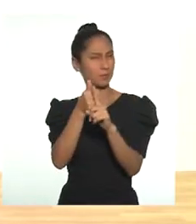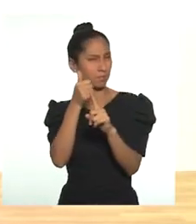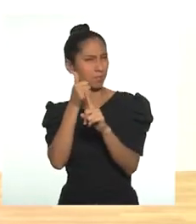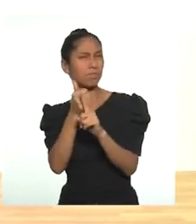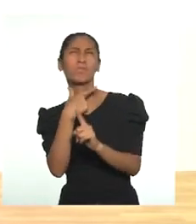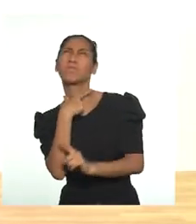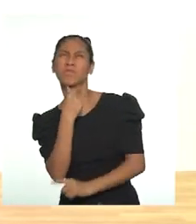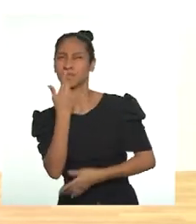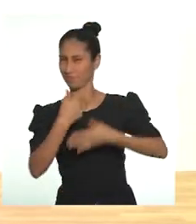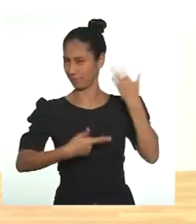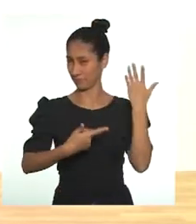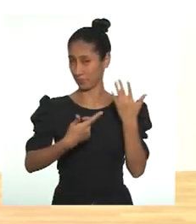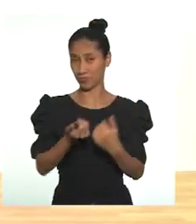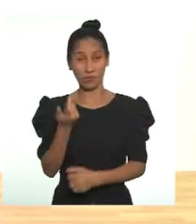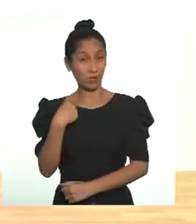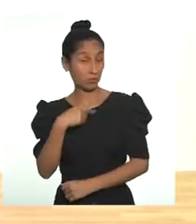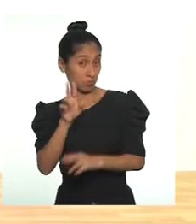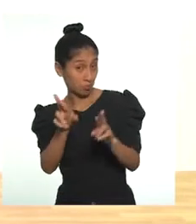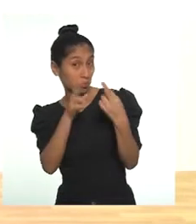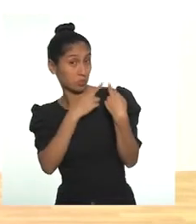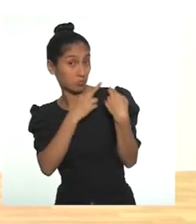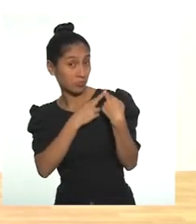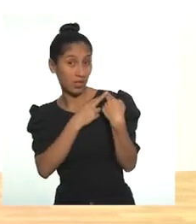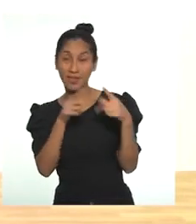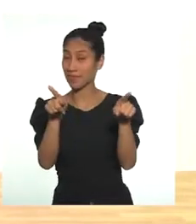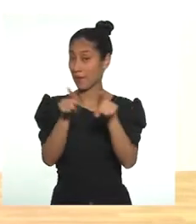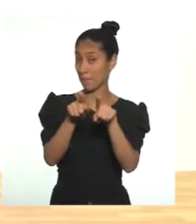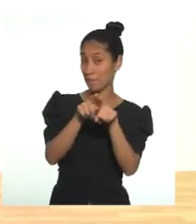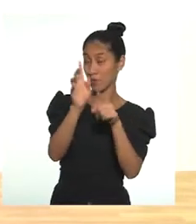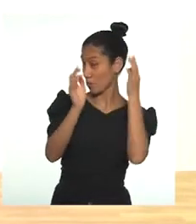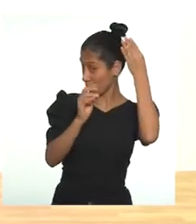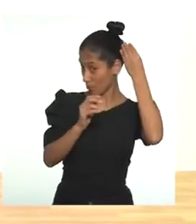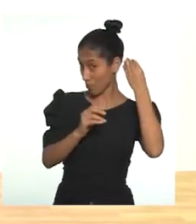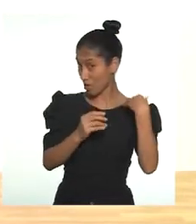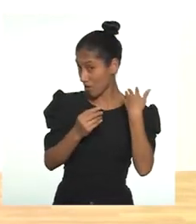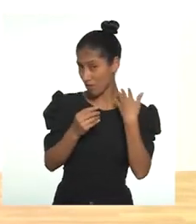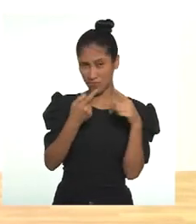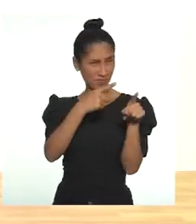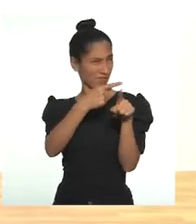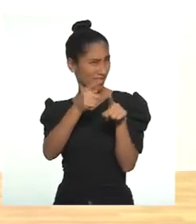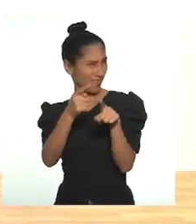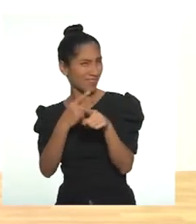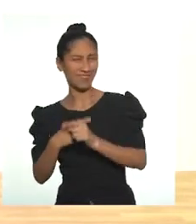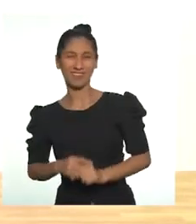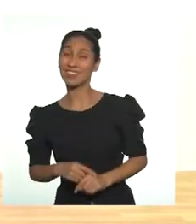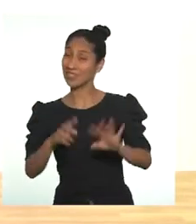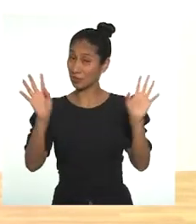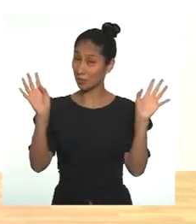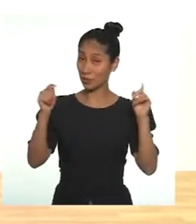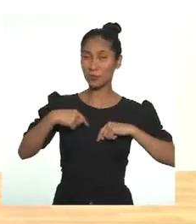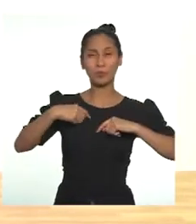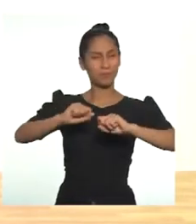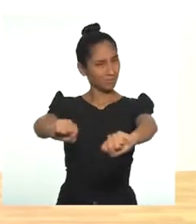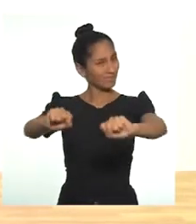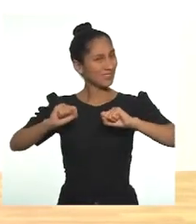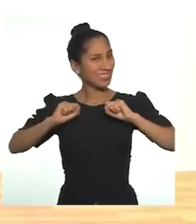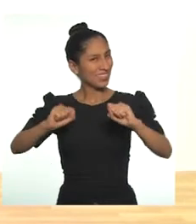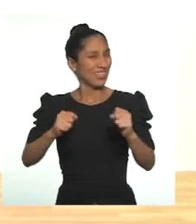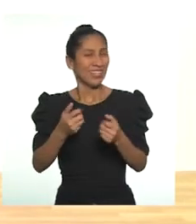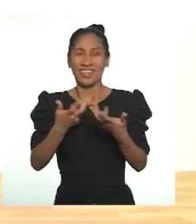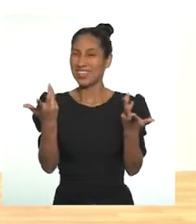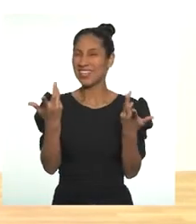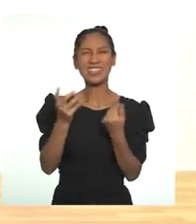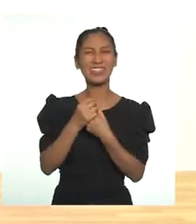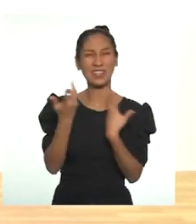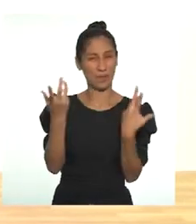nosotros mismos. Puede ser que eres responsable, te puede gustar tu pelo, pueden ser diferentes cosas y con eso nos vamos a mover. Lo